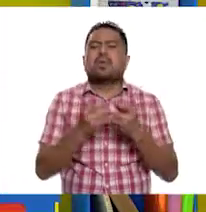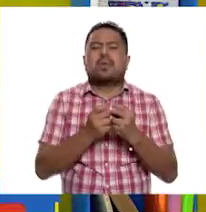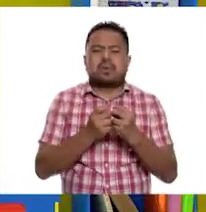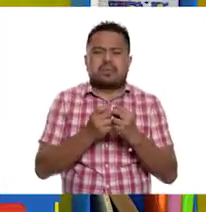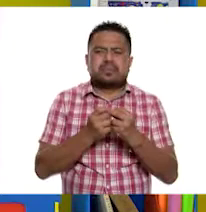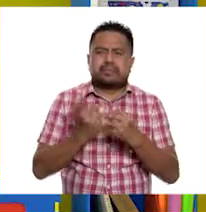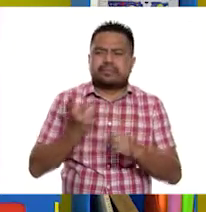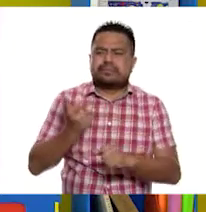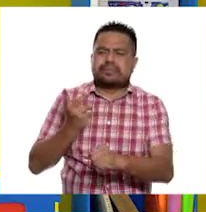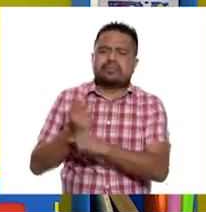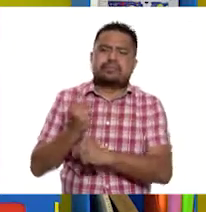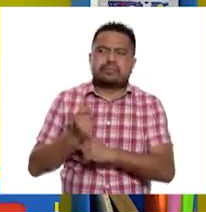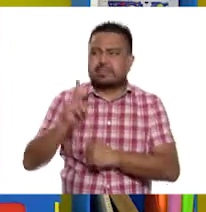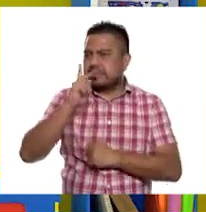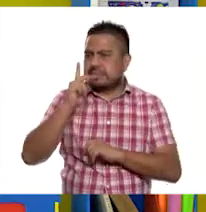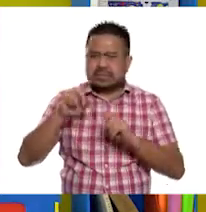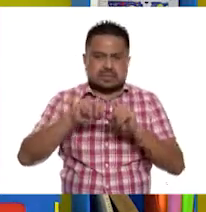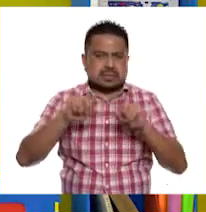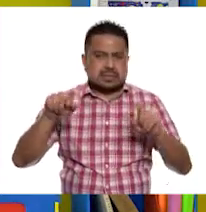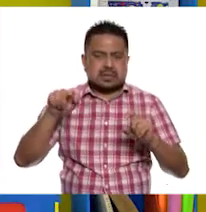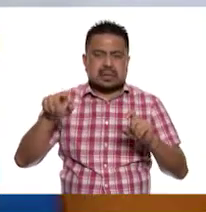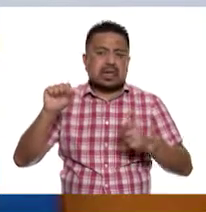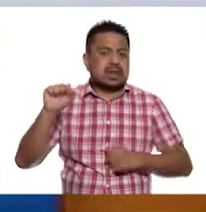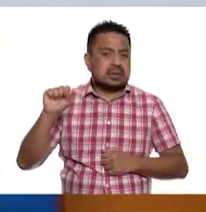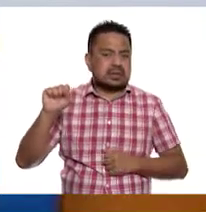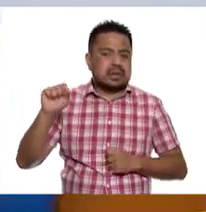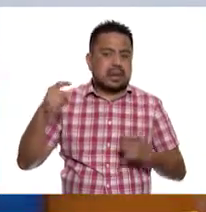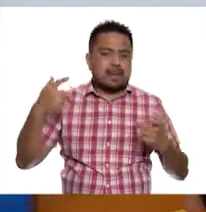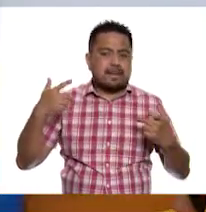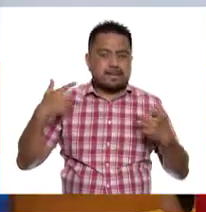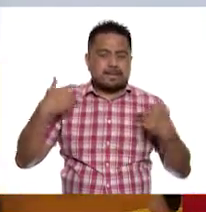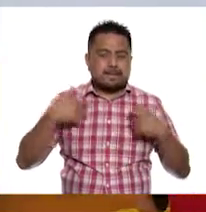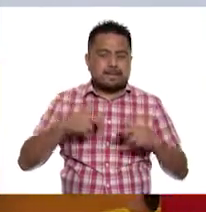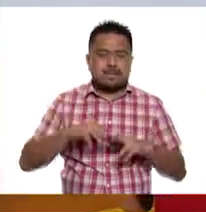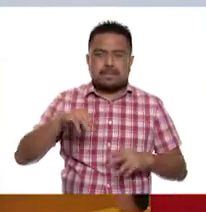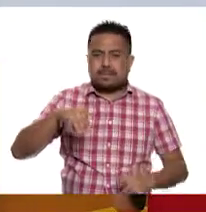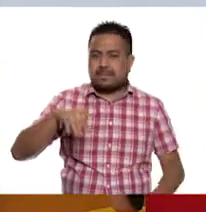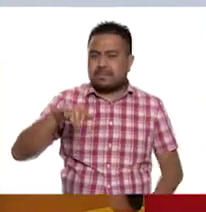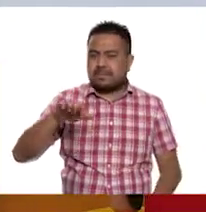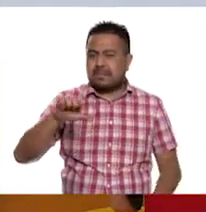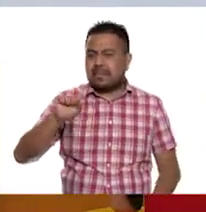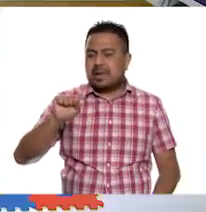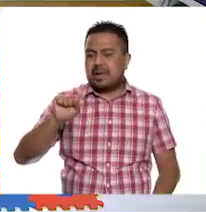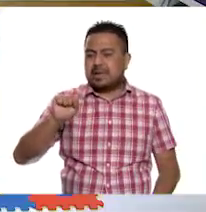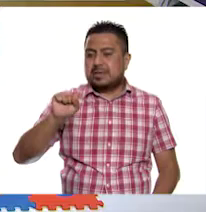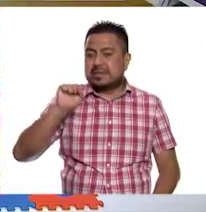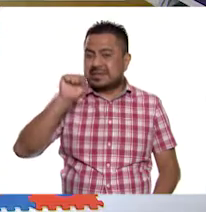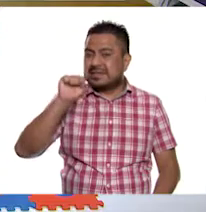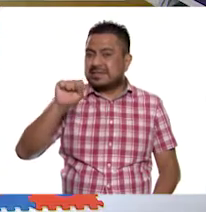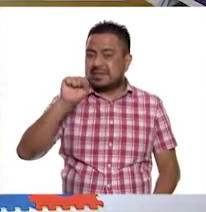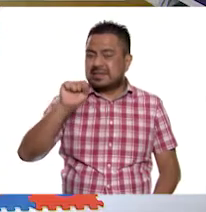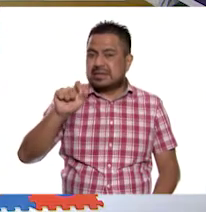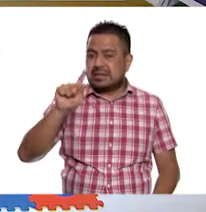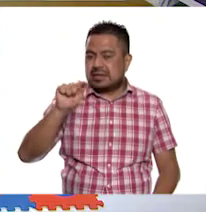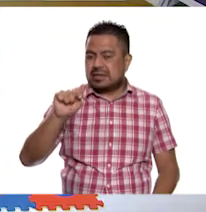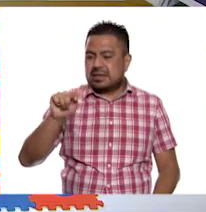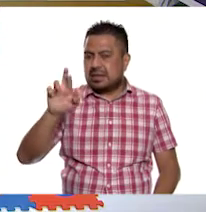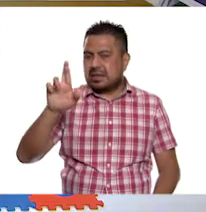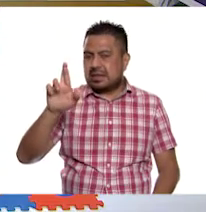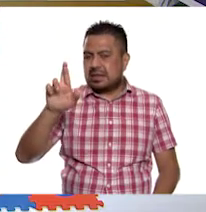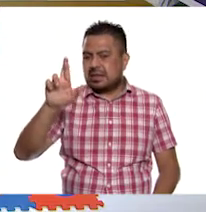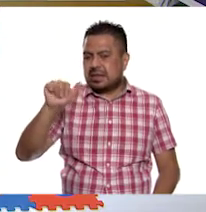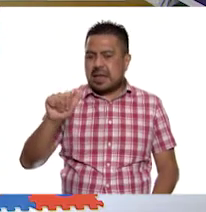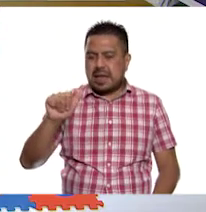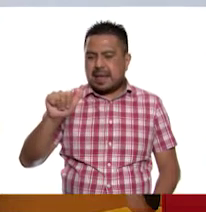a arreglar esa palabra. Maes. Maes. Una S. Ajá. Tra. Tra